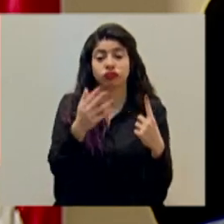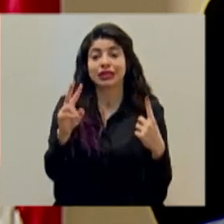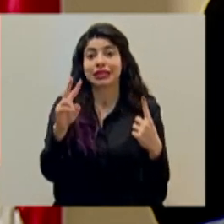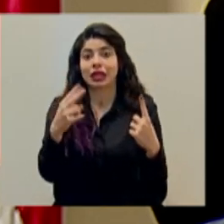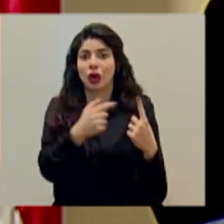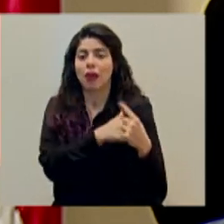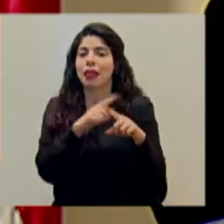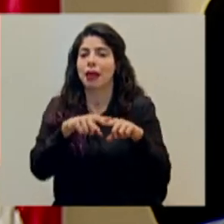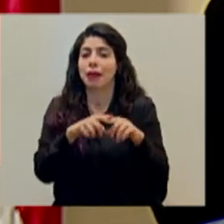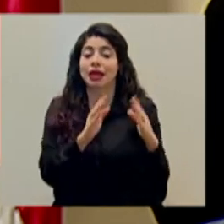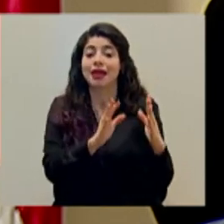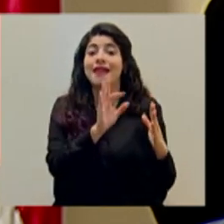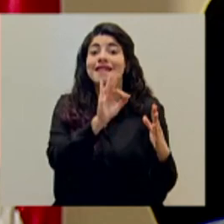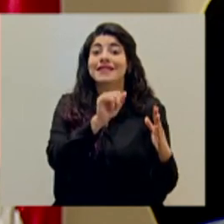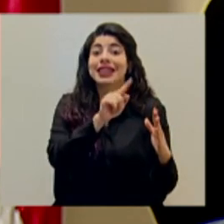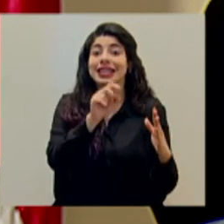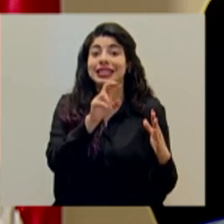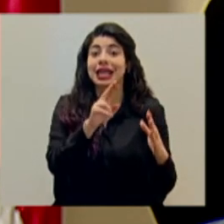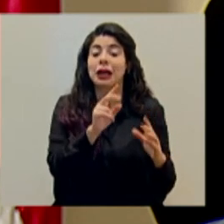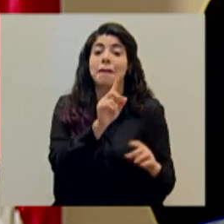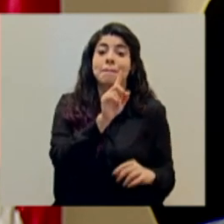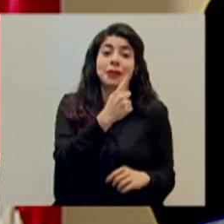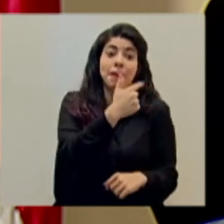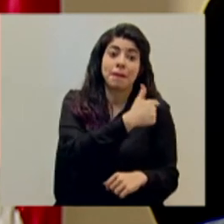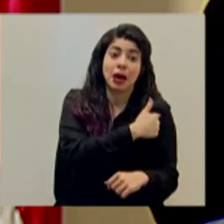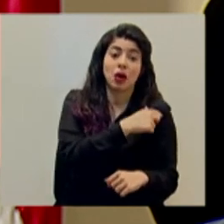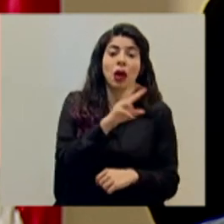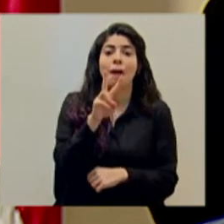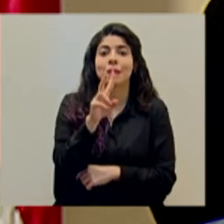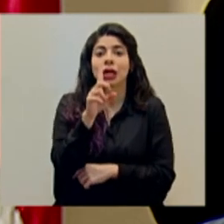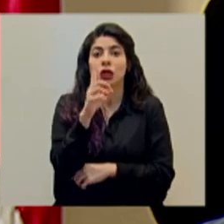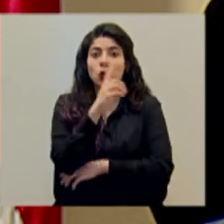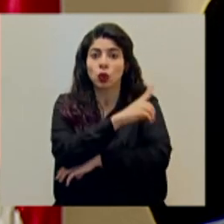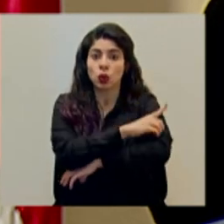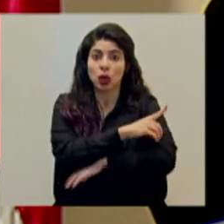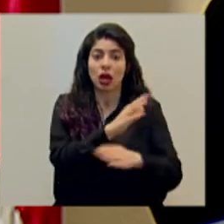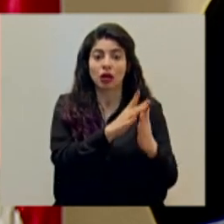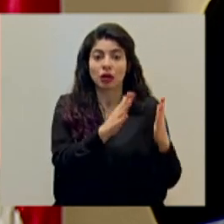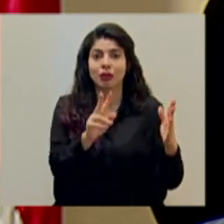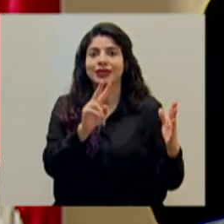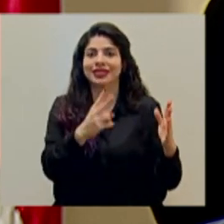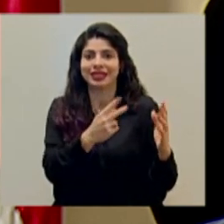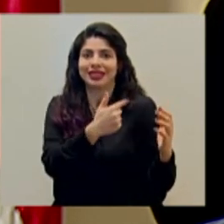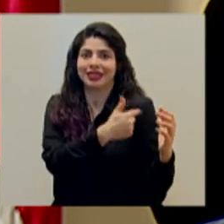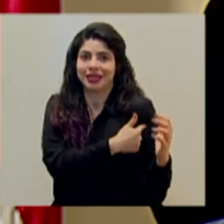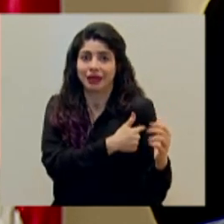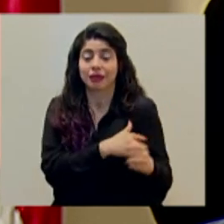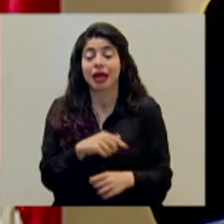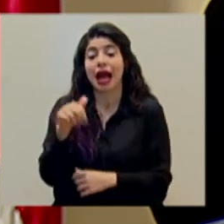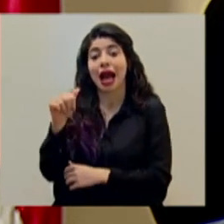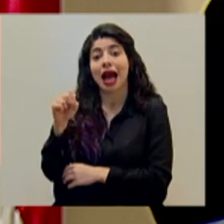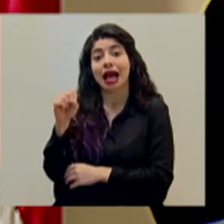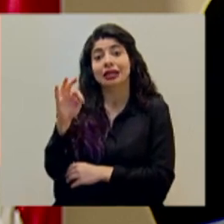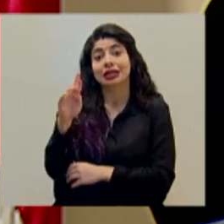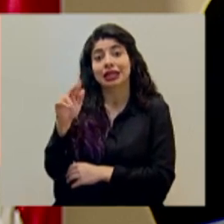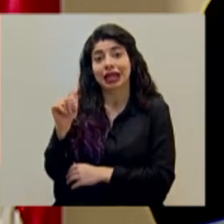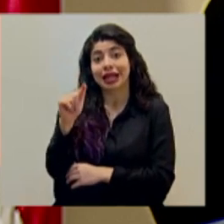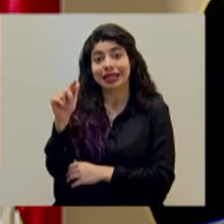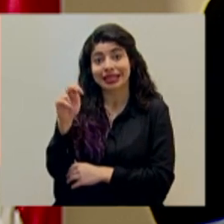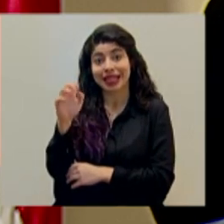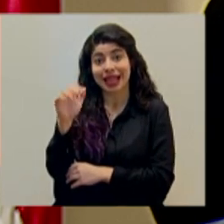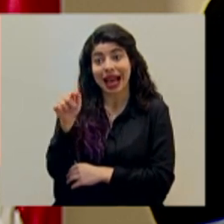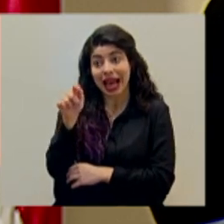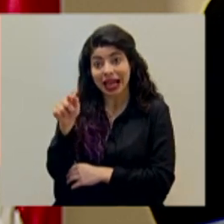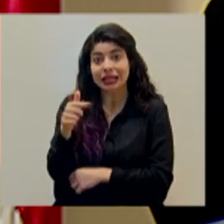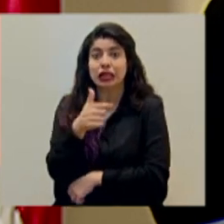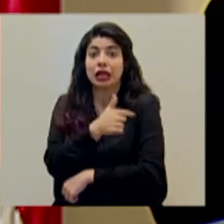vacuna. La de Pfizer van a ser 21 días entre una vacuna y otra y la de AstraZeneca, 28 días para entre la primera y